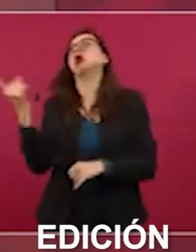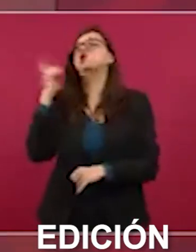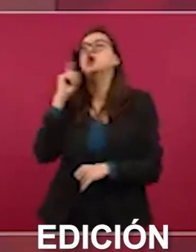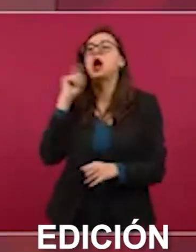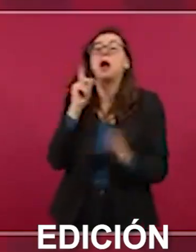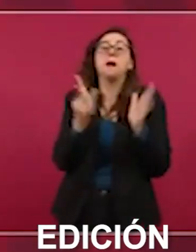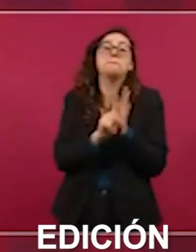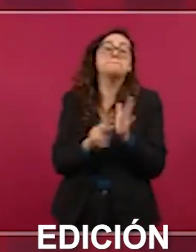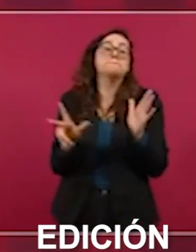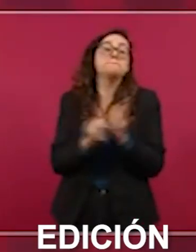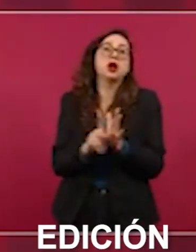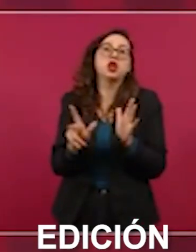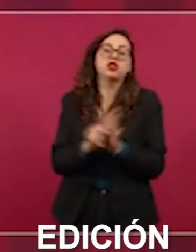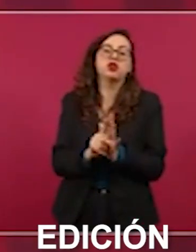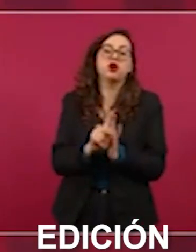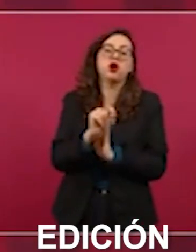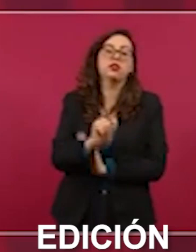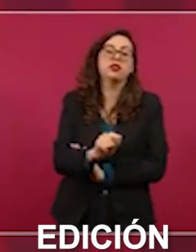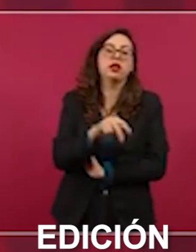o por el Reforma